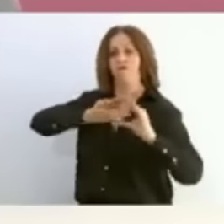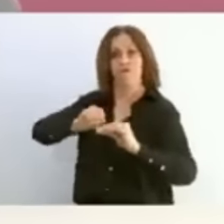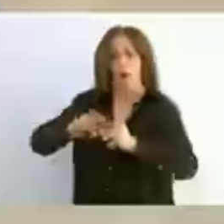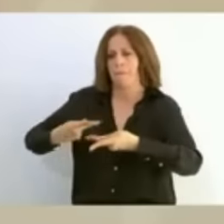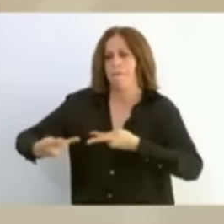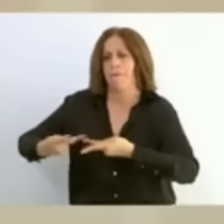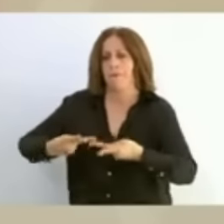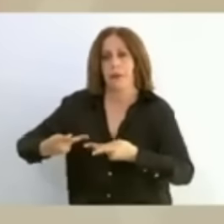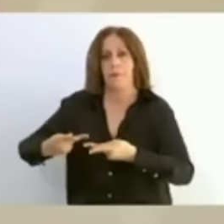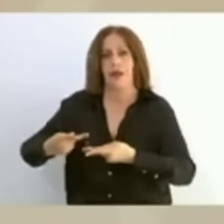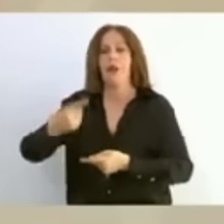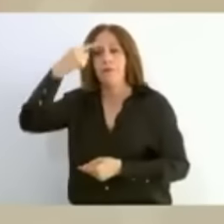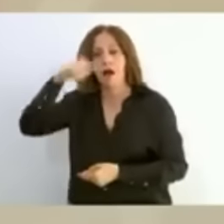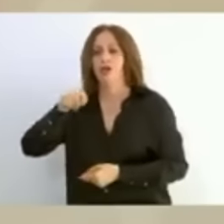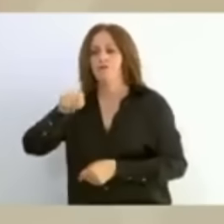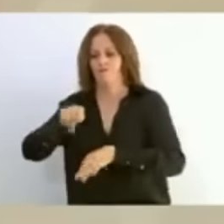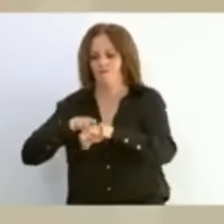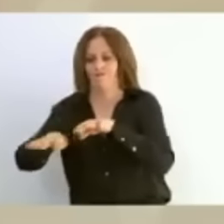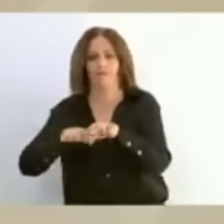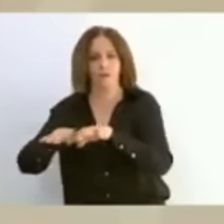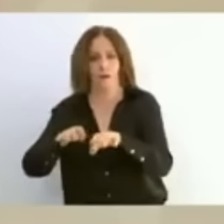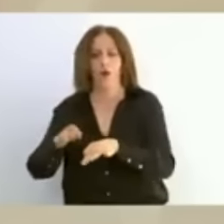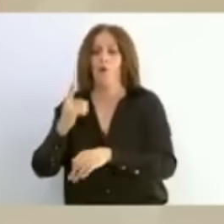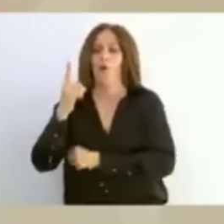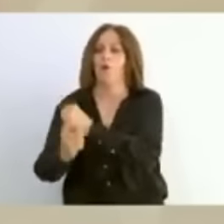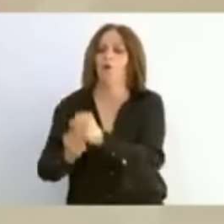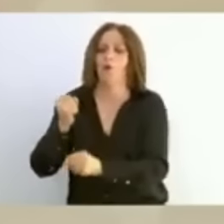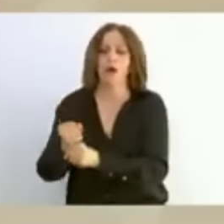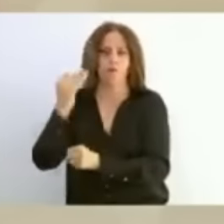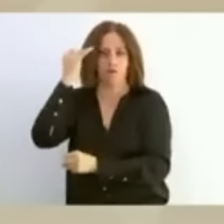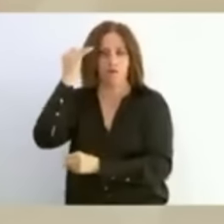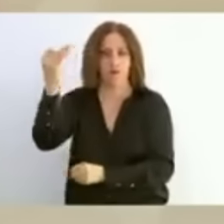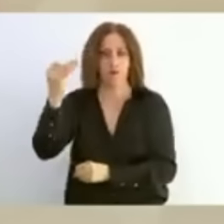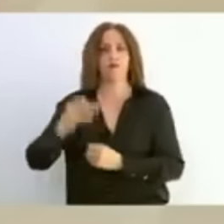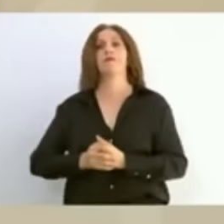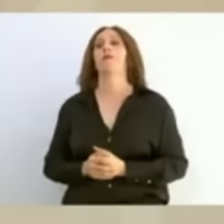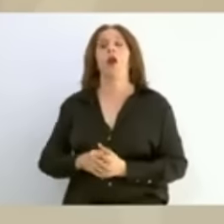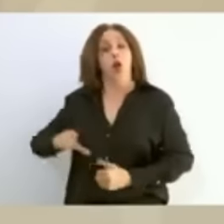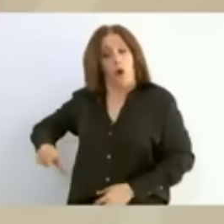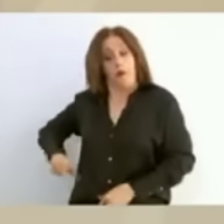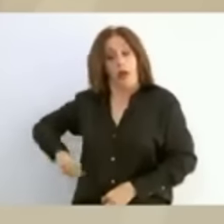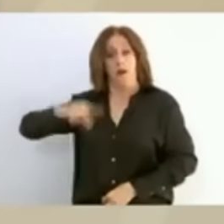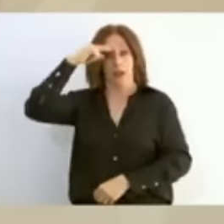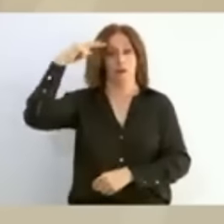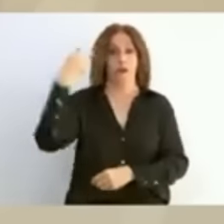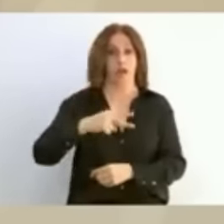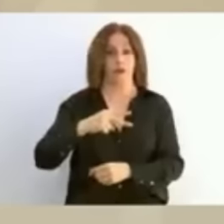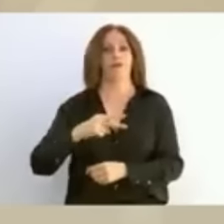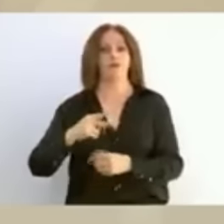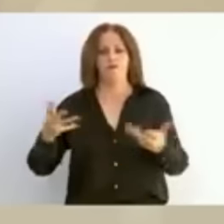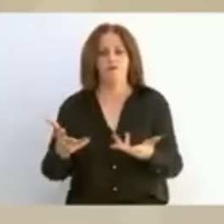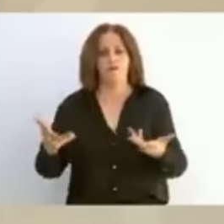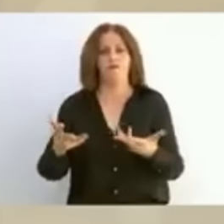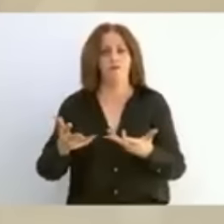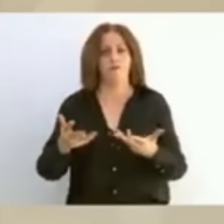un periodo de hasta por un año. Durante ese tiempo, el gobierno de México les otorga de manera directa y sin intermediarios a